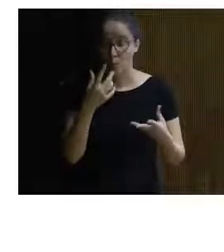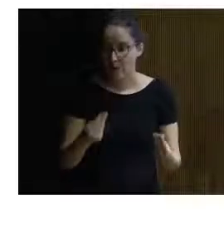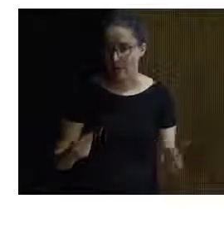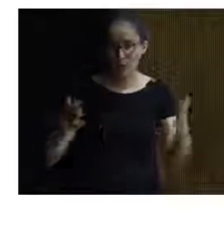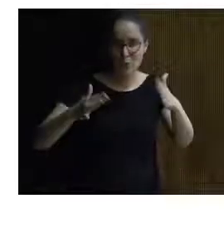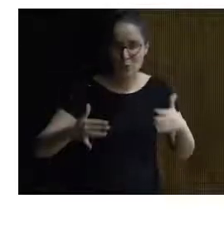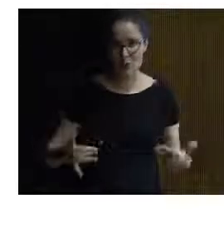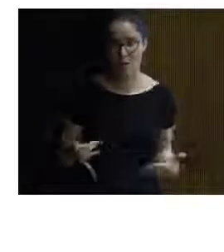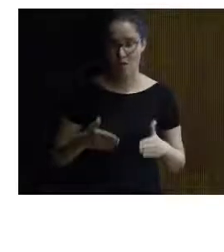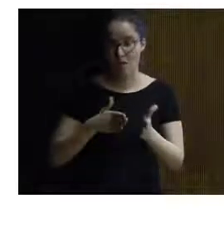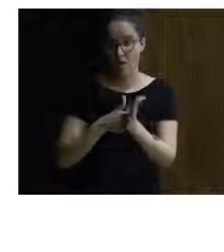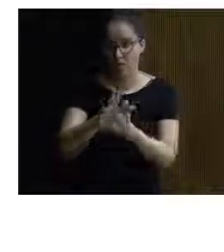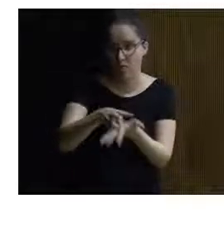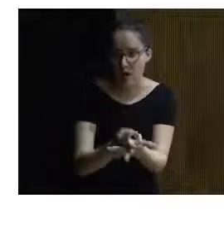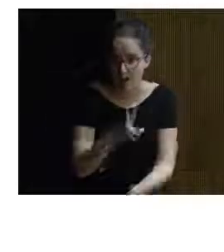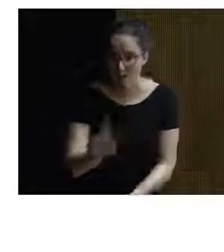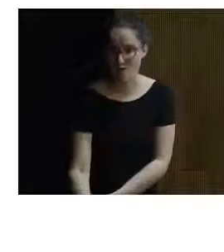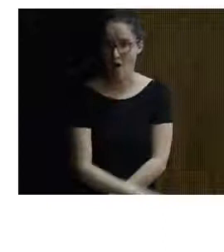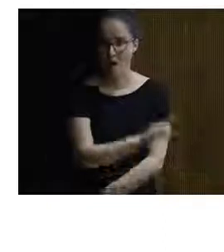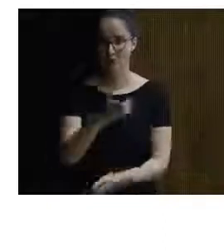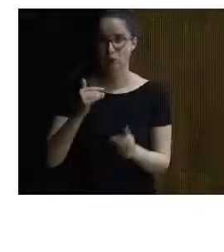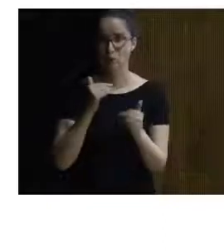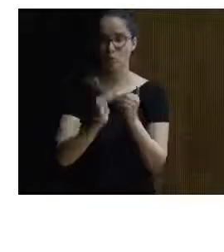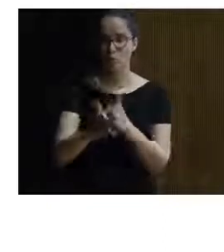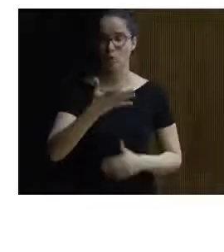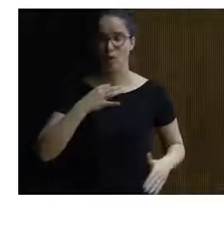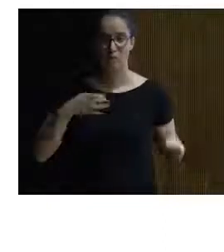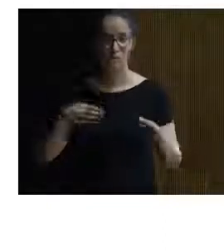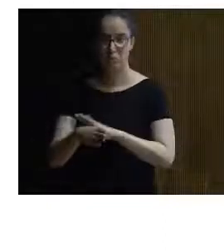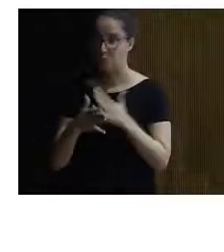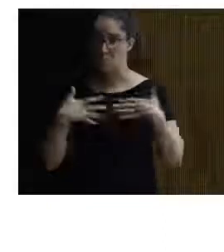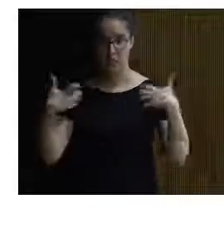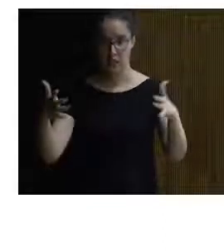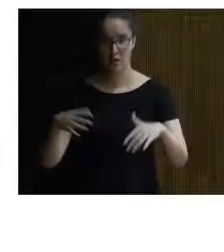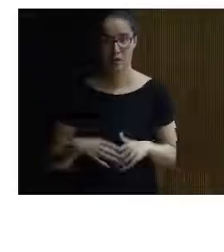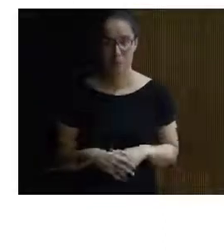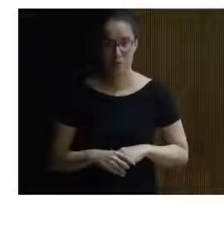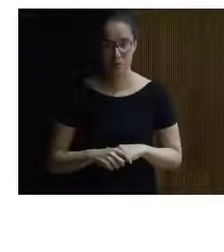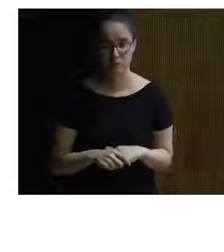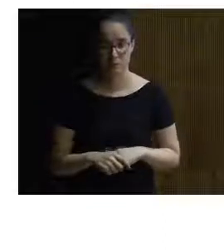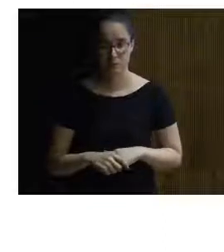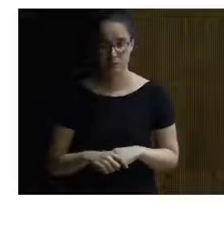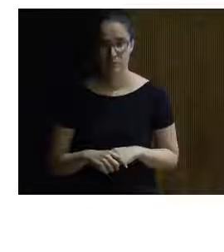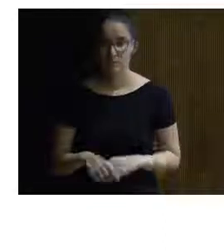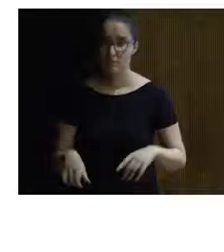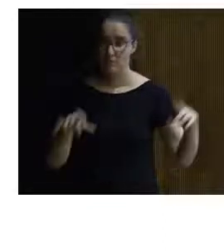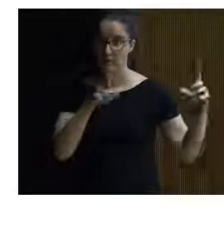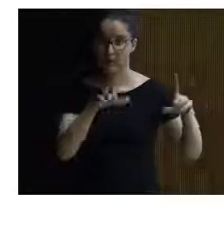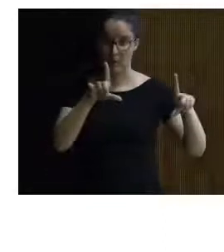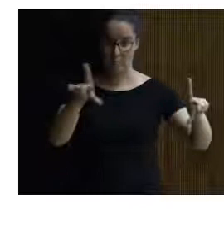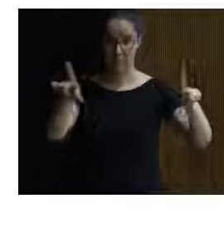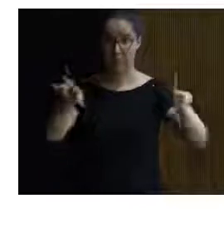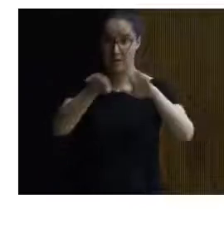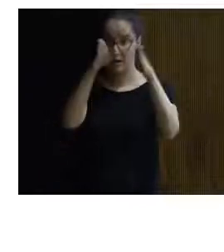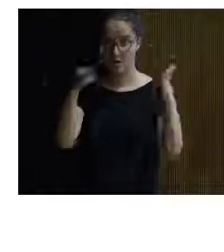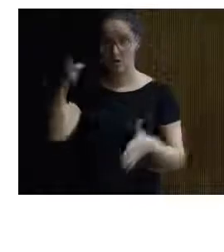no hay no hay resbaladizo es un suelo que puede acceder todo el mundo ese es el panel de la